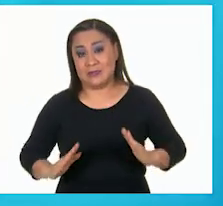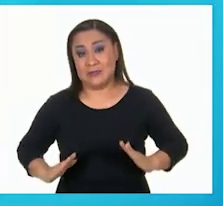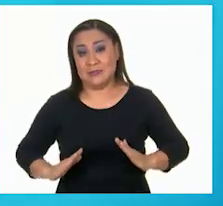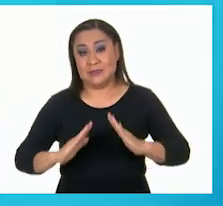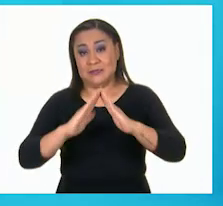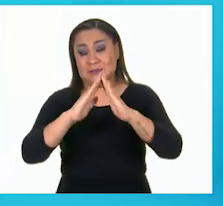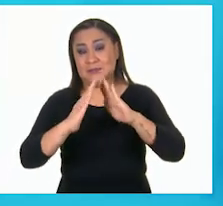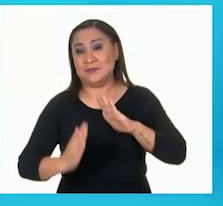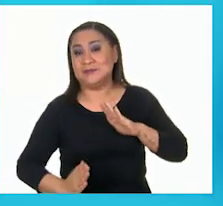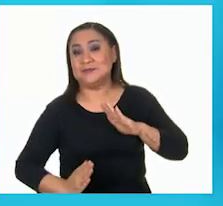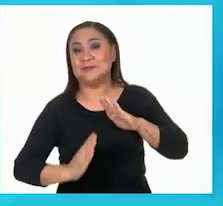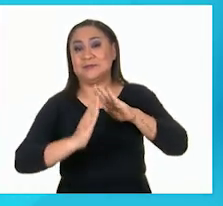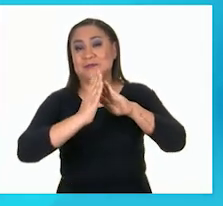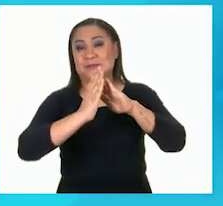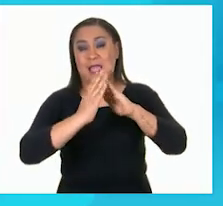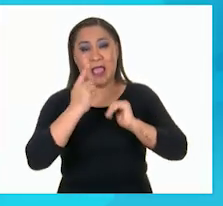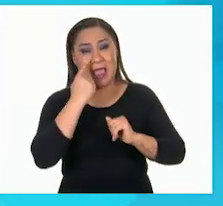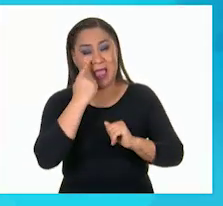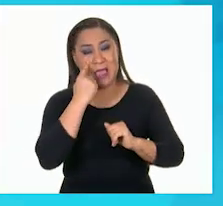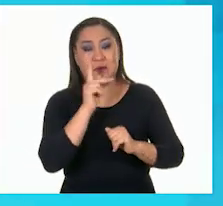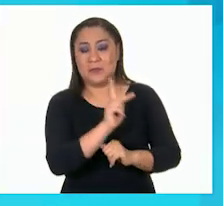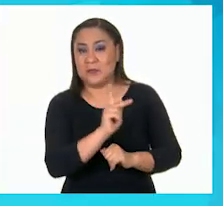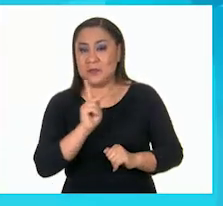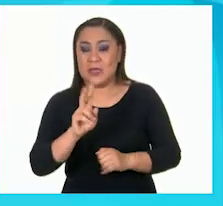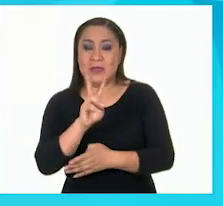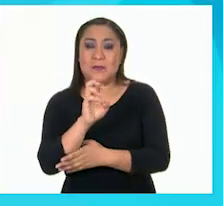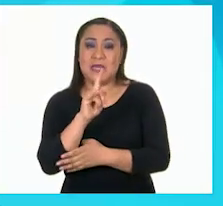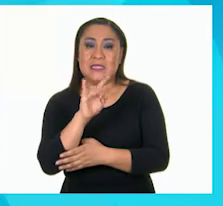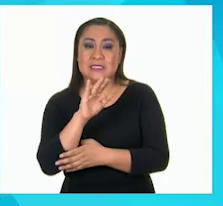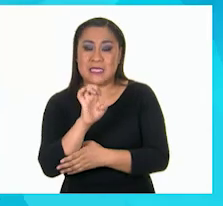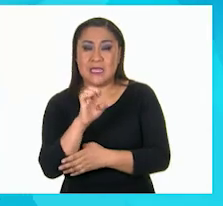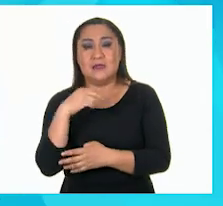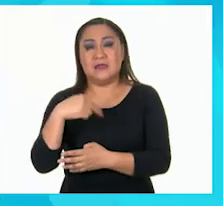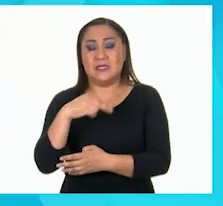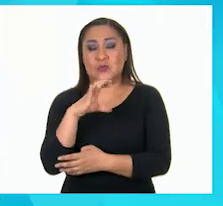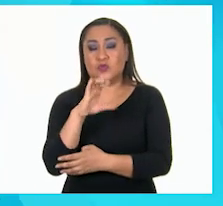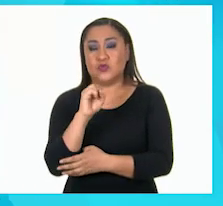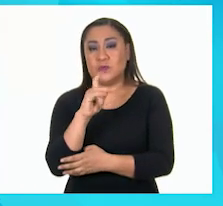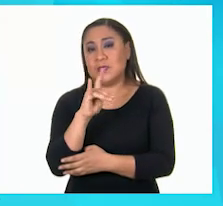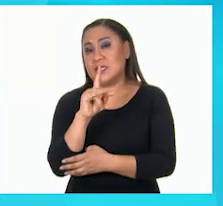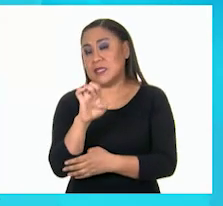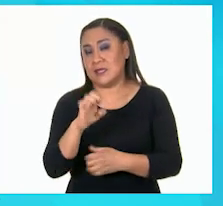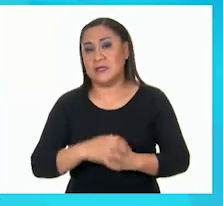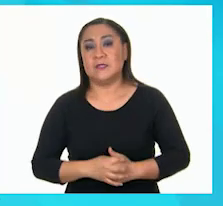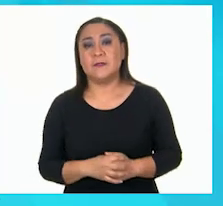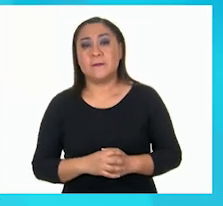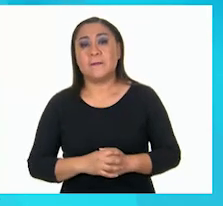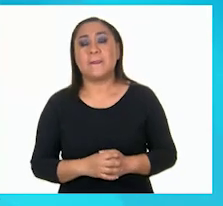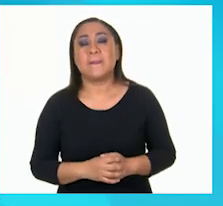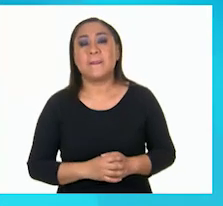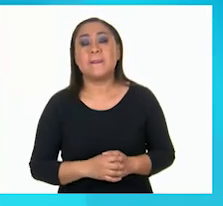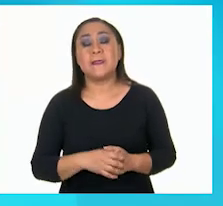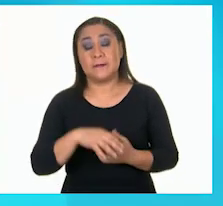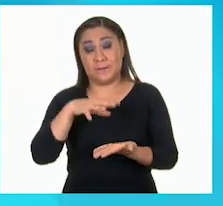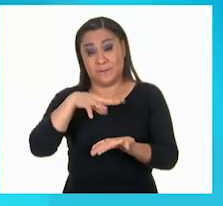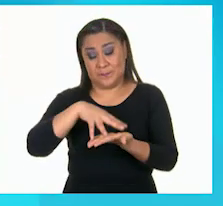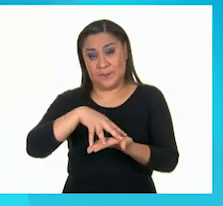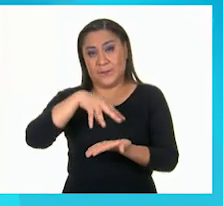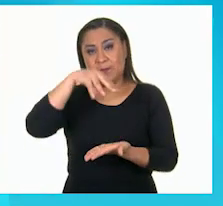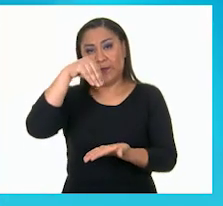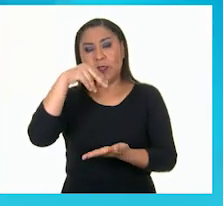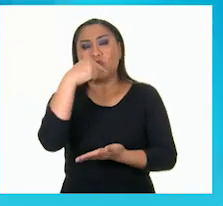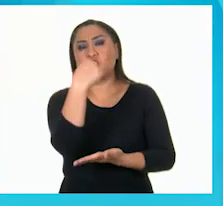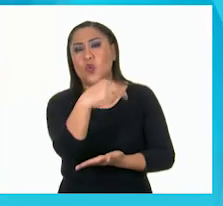triángulos que se juntan en un vértice común llamado cúspide. Las partes de la pirámide son...